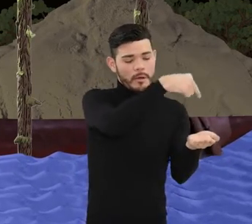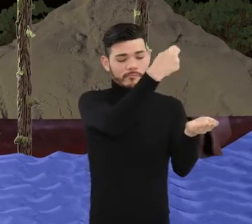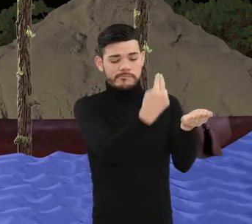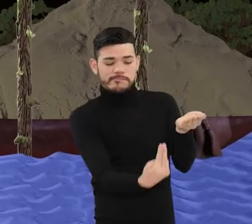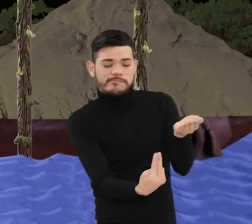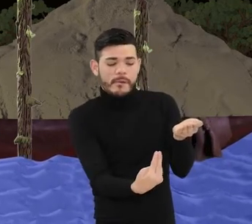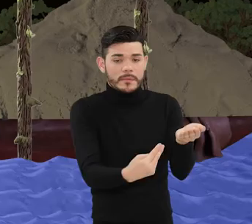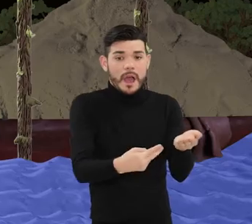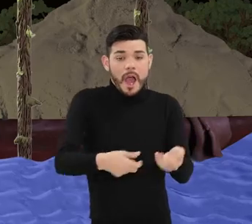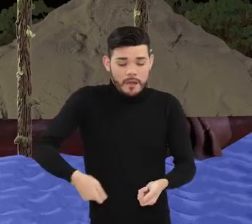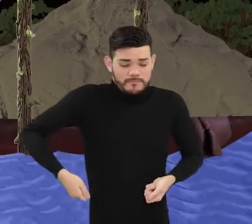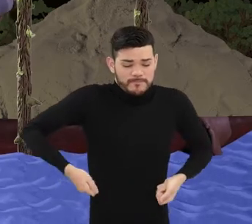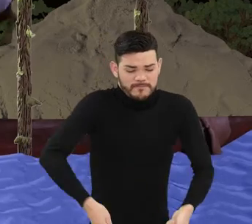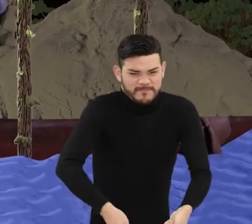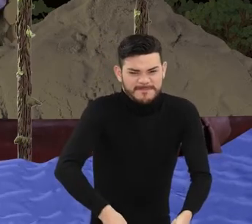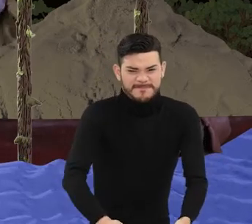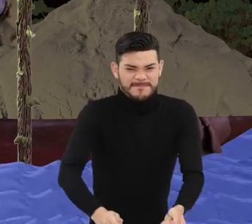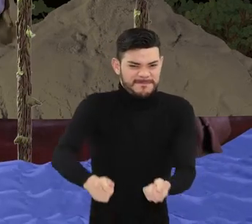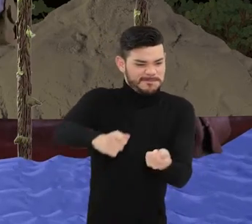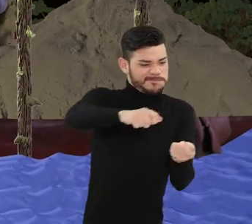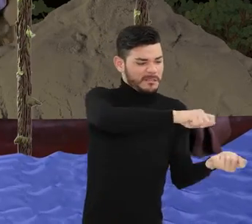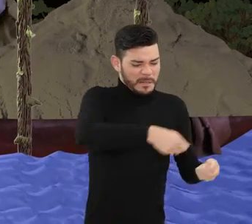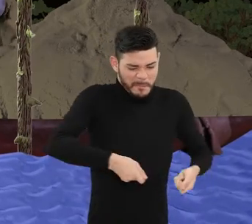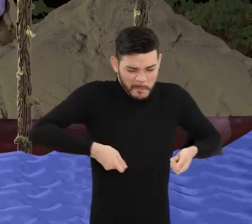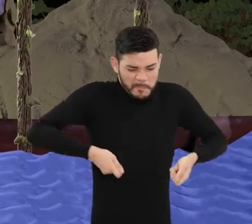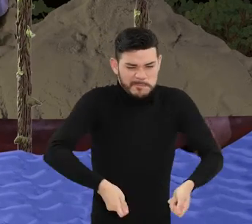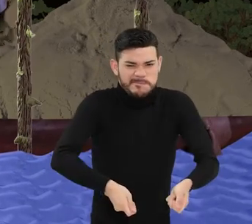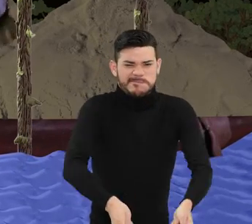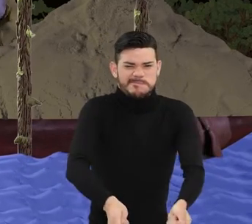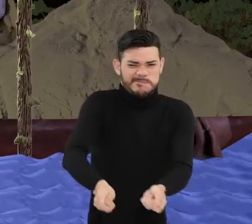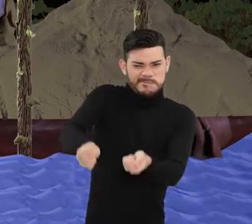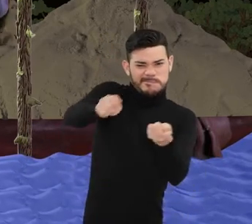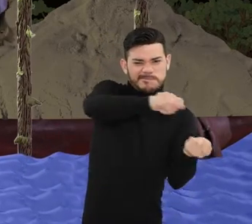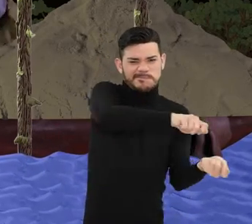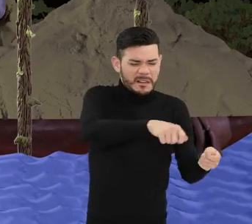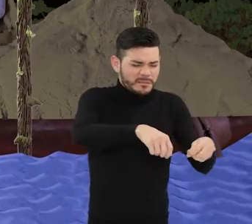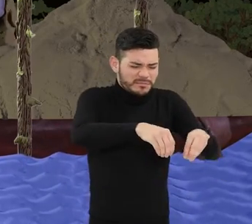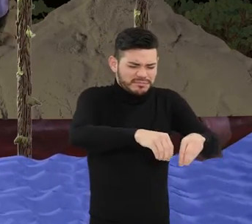agua con un rayo o colador que entierra en el fondo y saca cargado de arena.